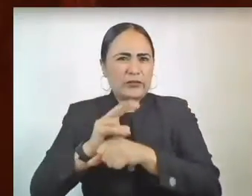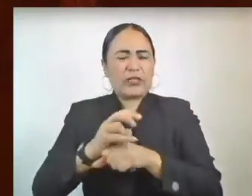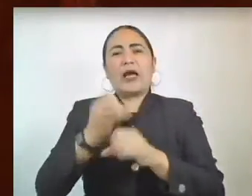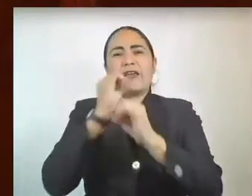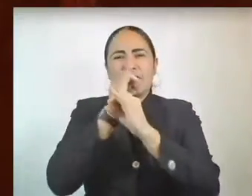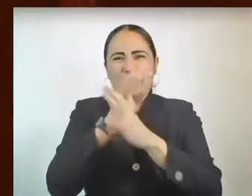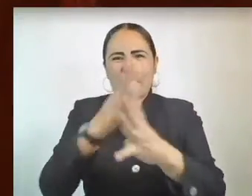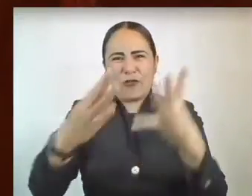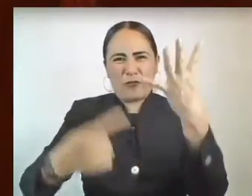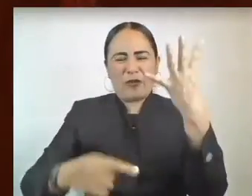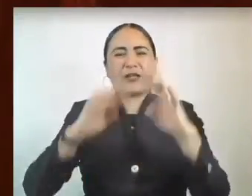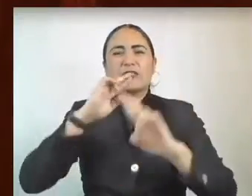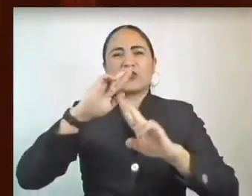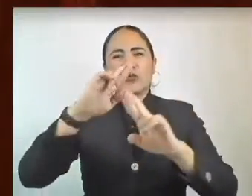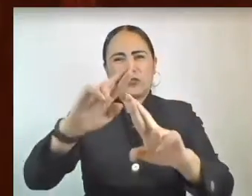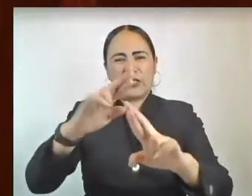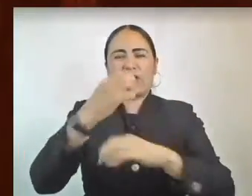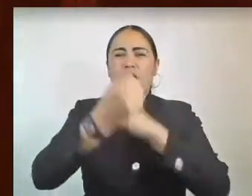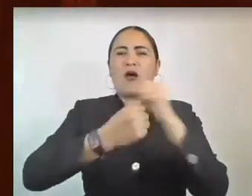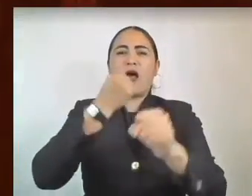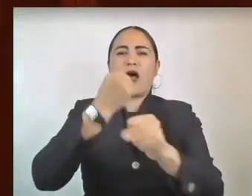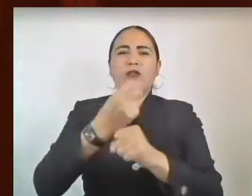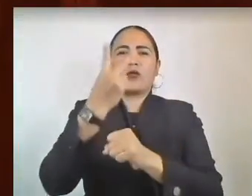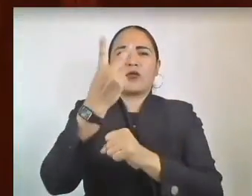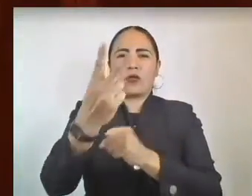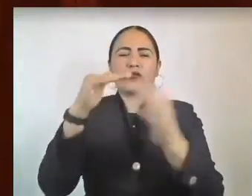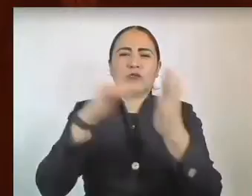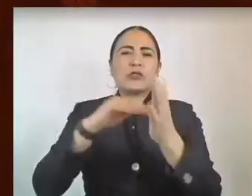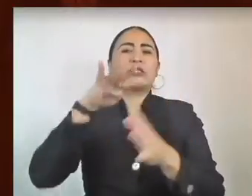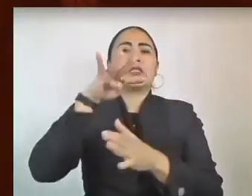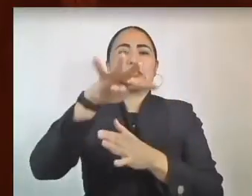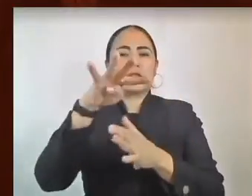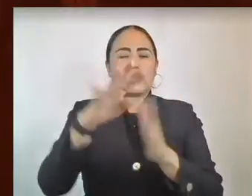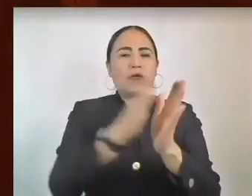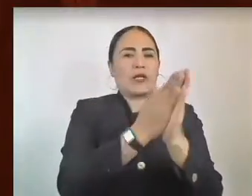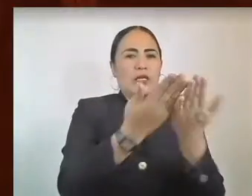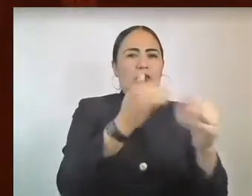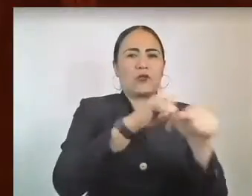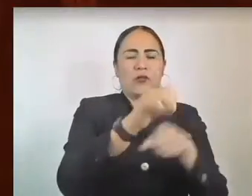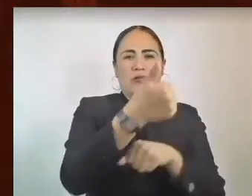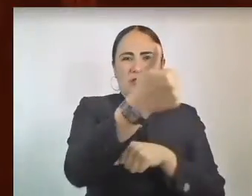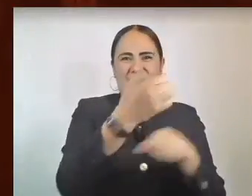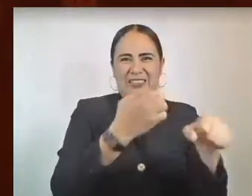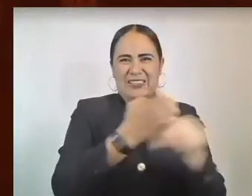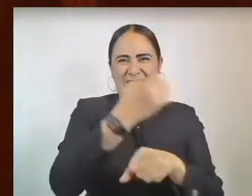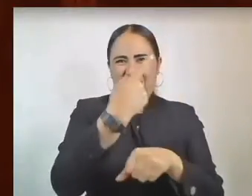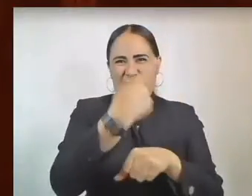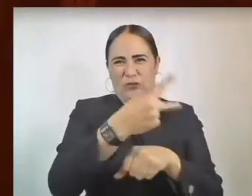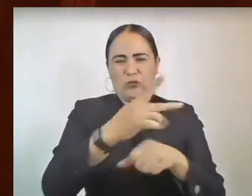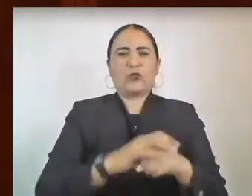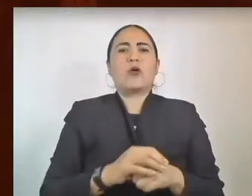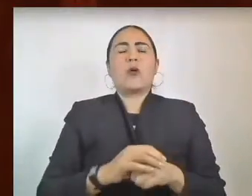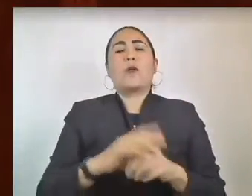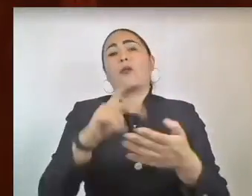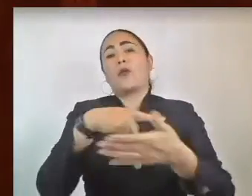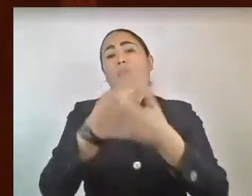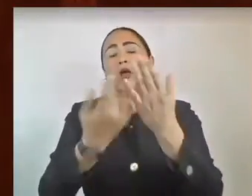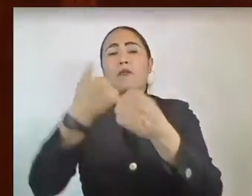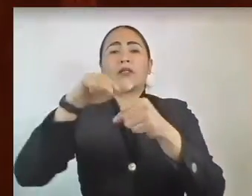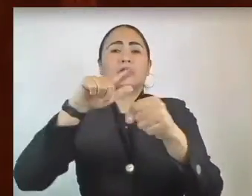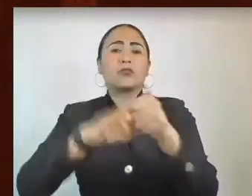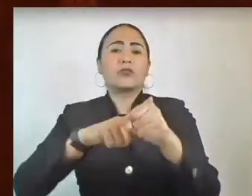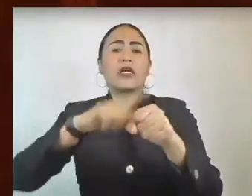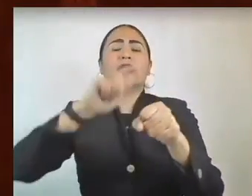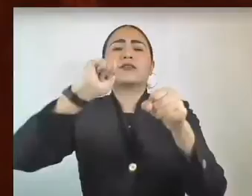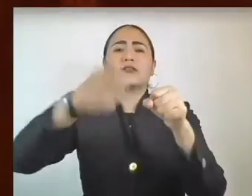ejercicio fiscal 2019, libro sexto estatal, programas sociales, tienen que ver con